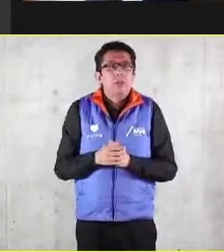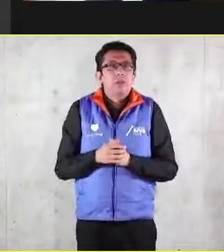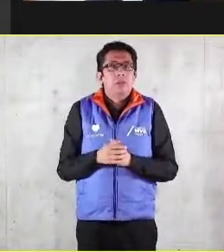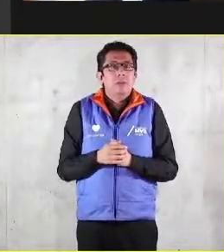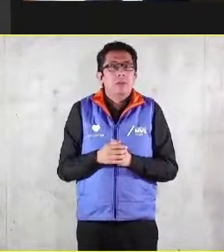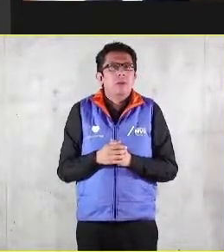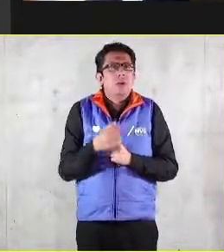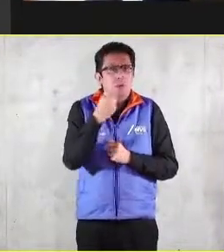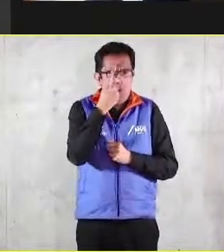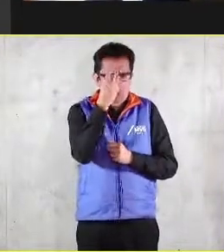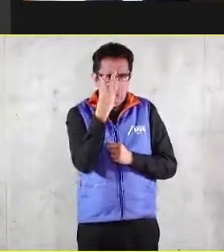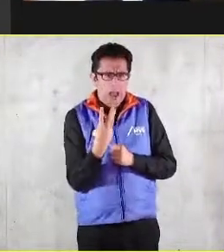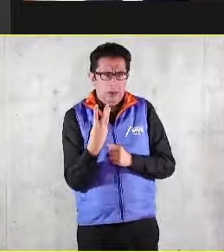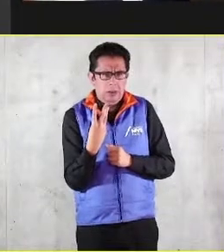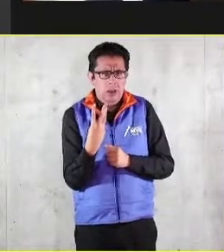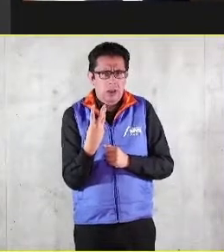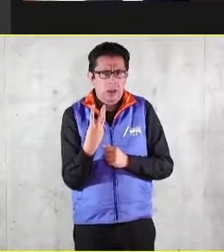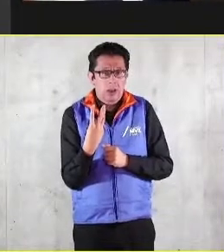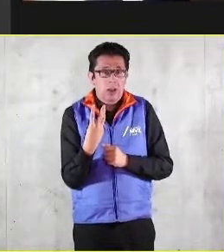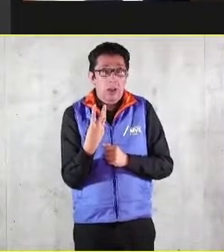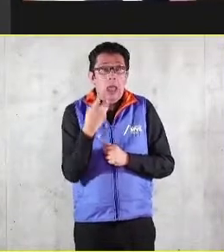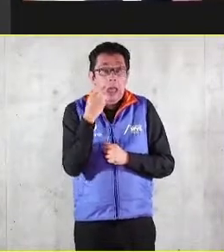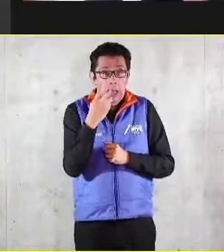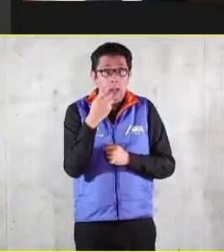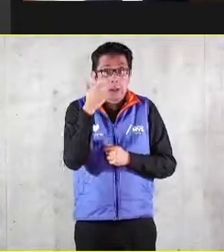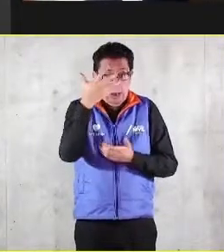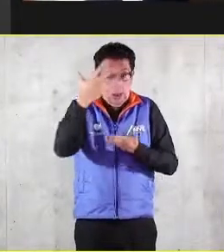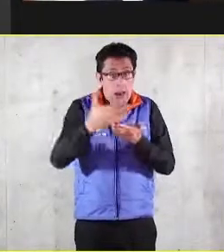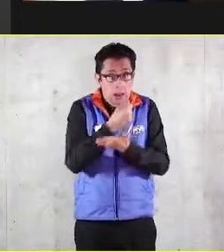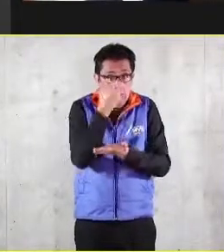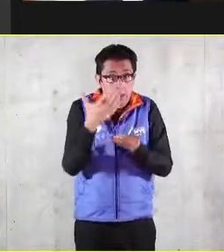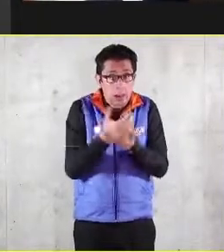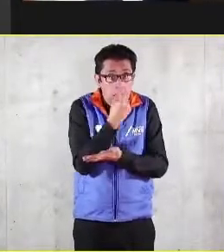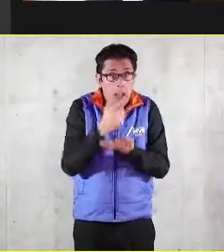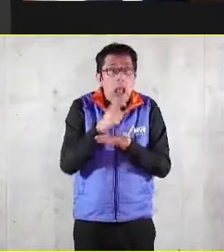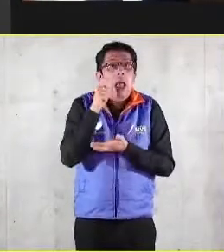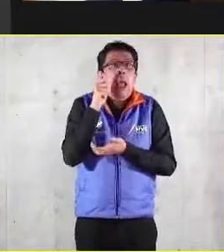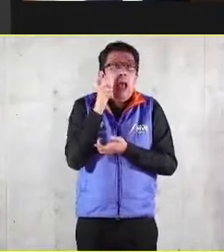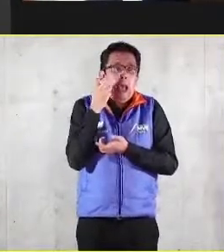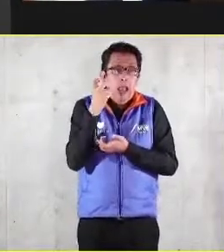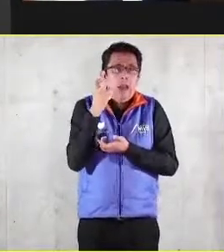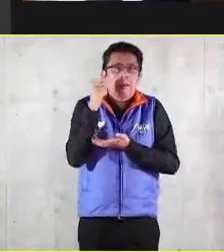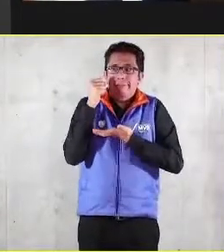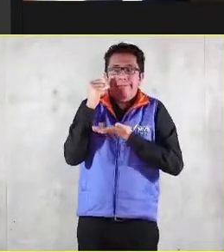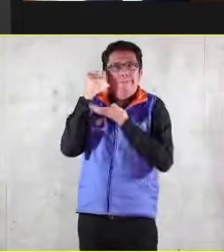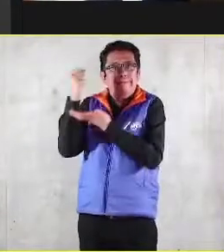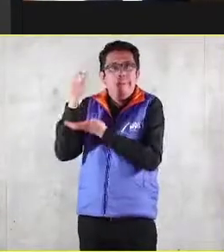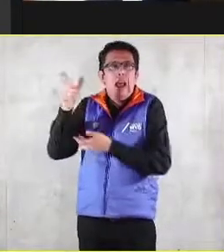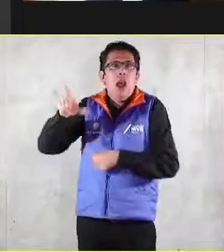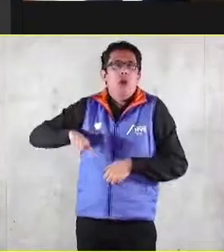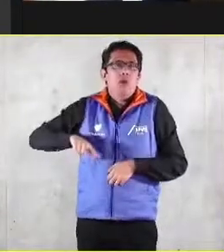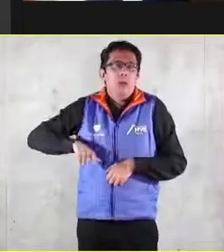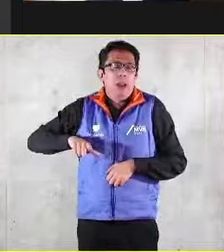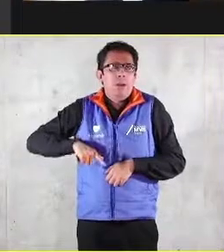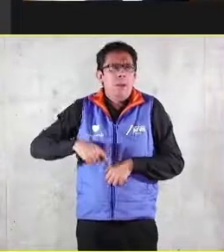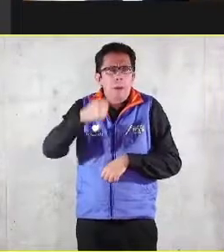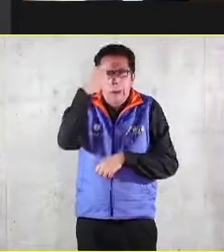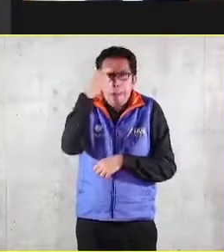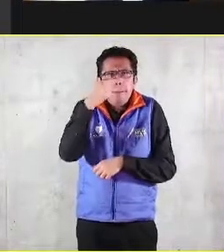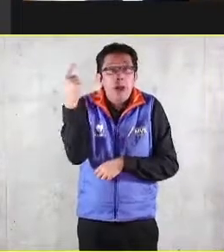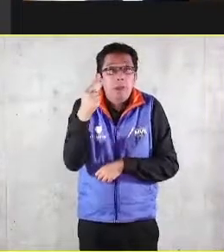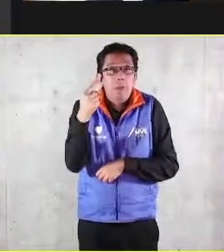todo lo que de todo ese rédito que generamos va hacia el Estado porque el Estado lo que hace es que